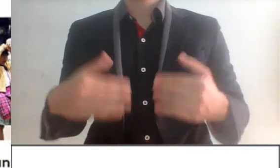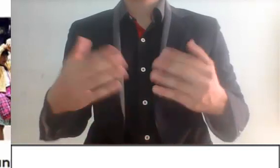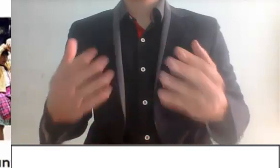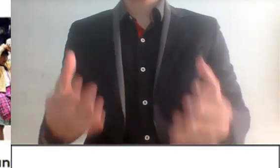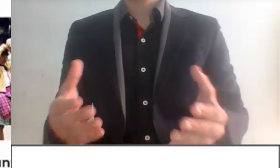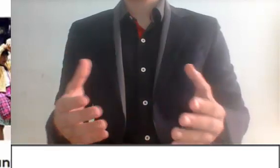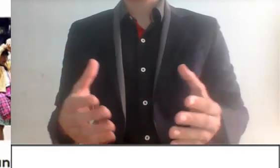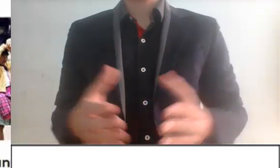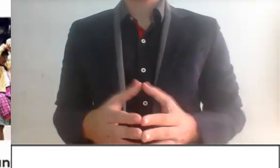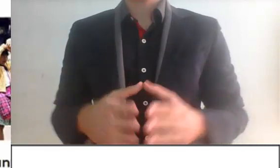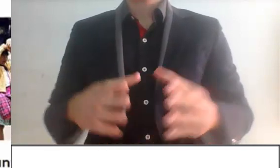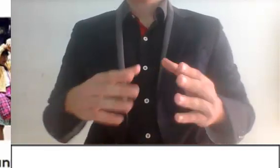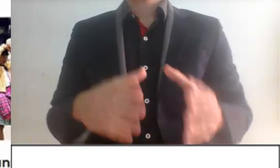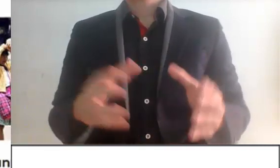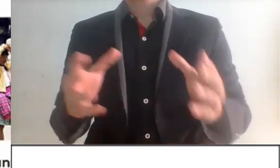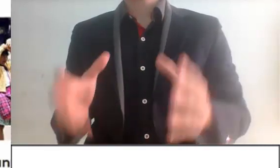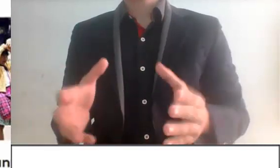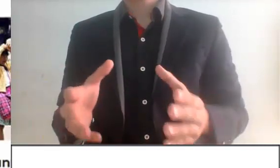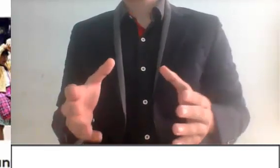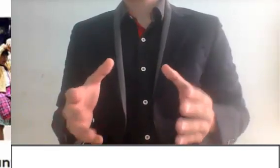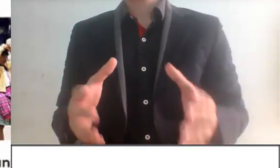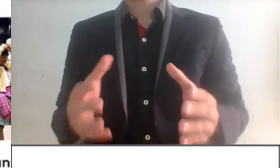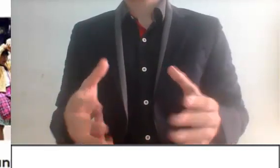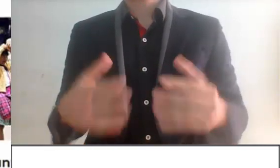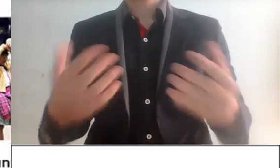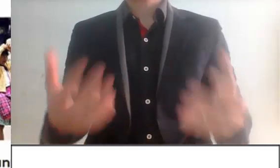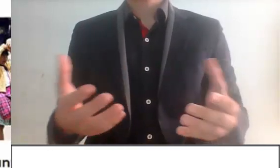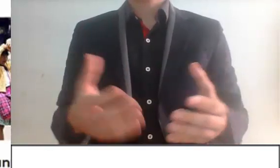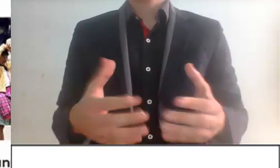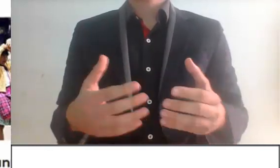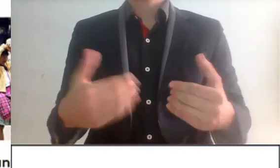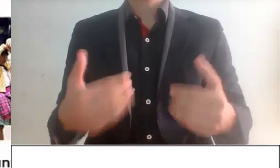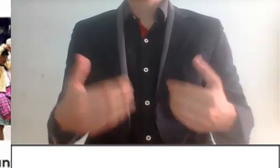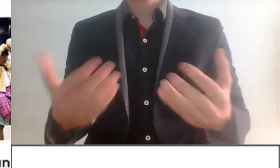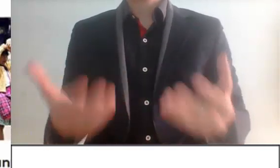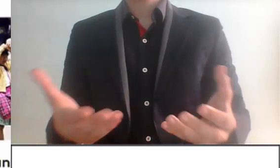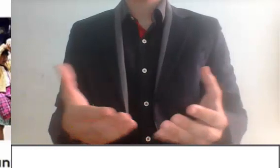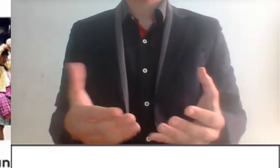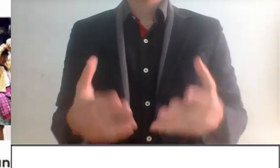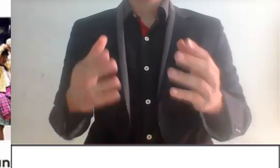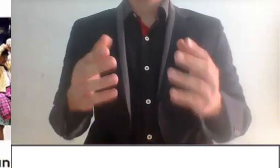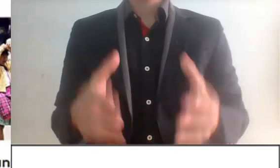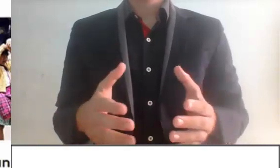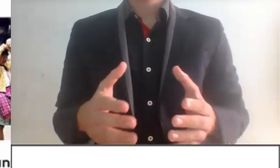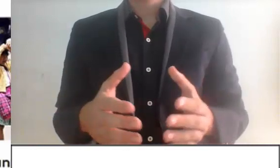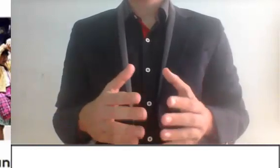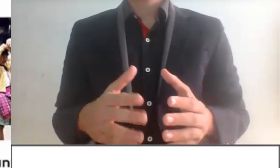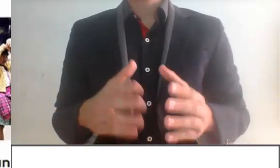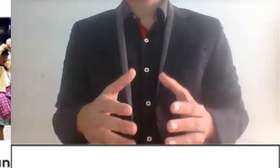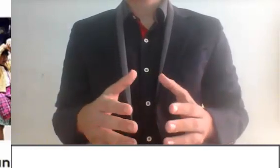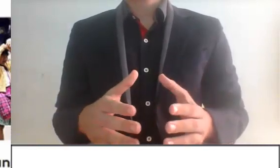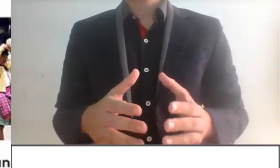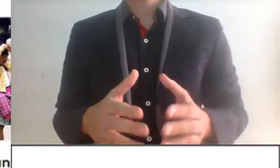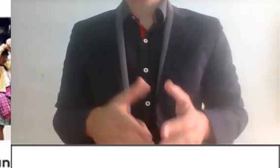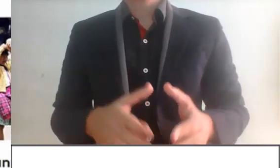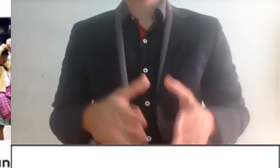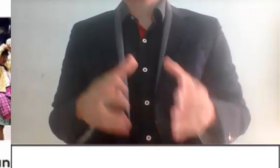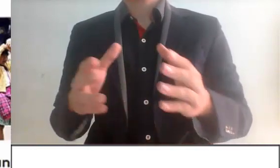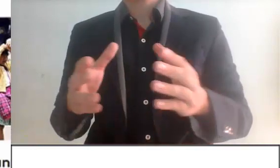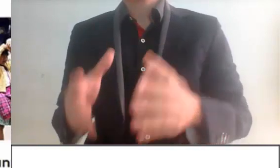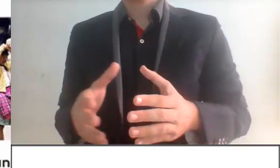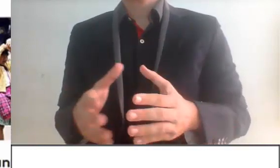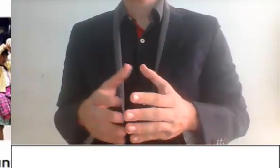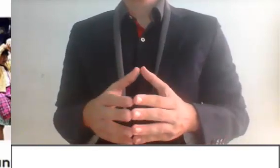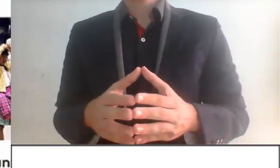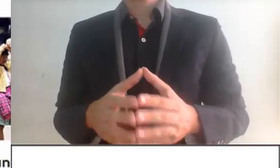en que los ingresos se mantuvieron. ¿Y por qué esto es importante que se mantengan los ingresos o que sigan creciendo? Porque es la forma de que se sigan manteniendo los